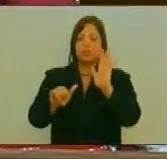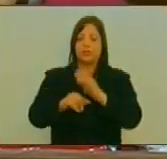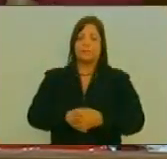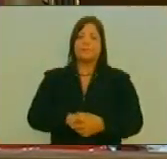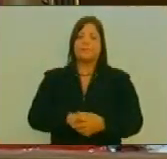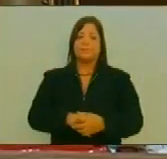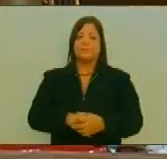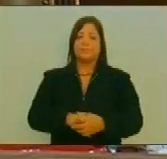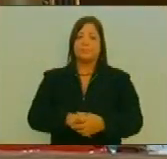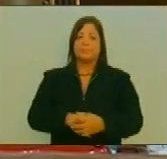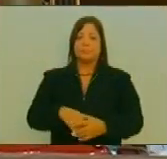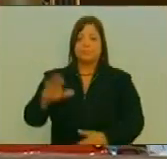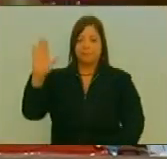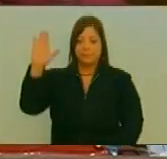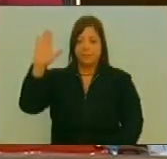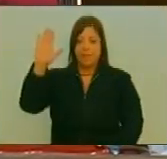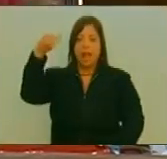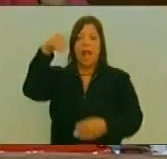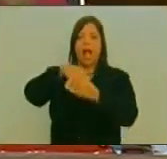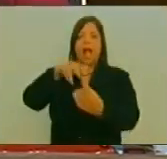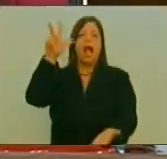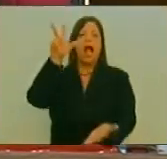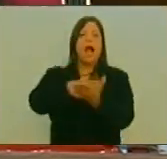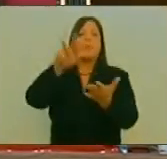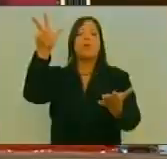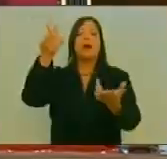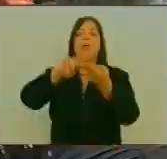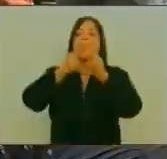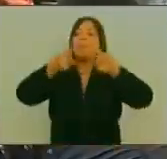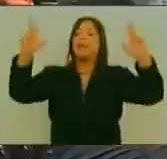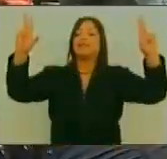Primer Vicepresidente Aprobado Jayaya La Paz